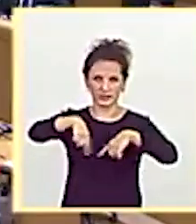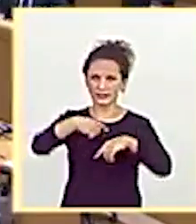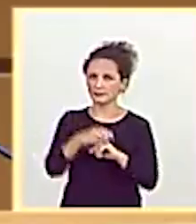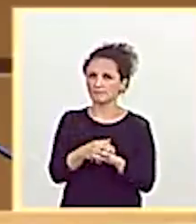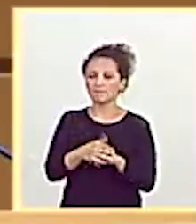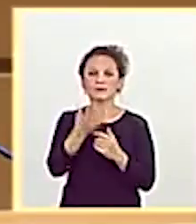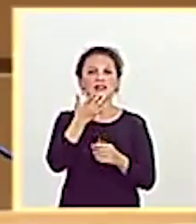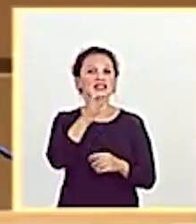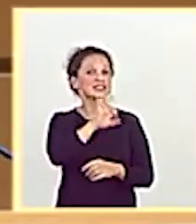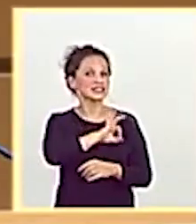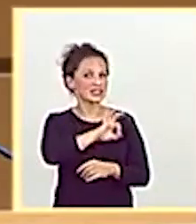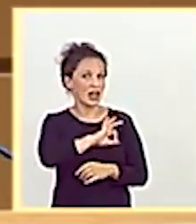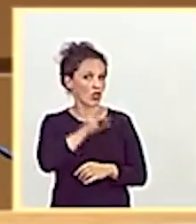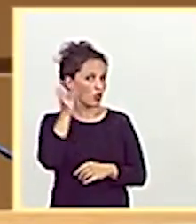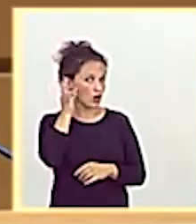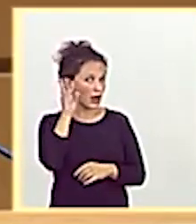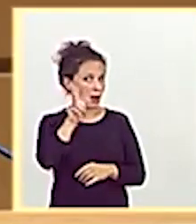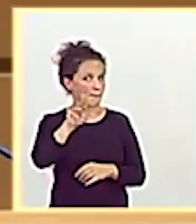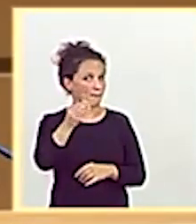Senadora Vaquero.